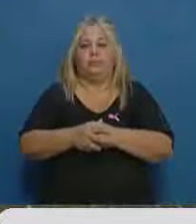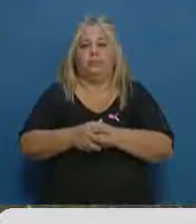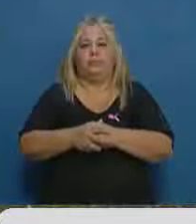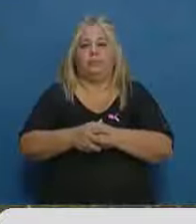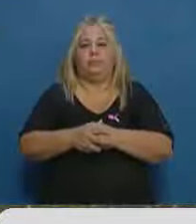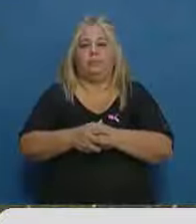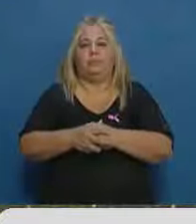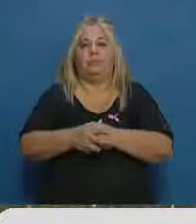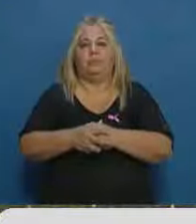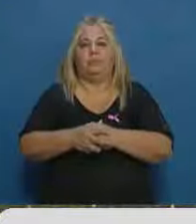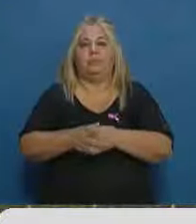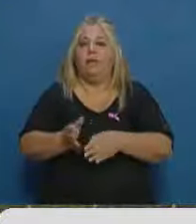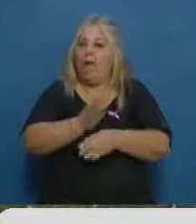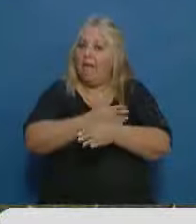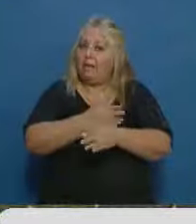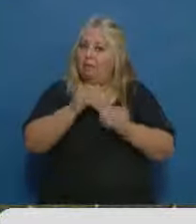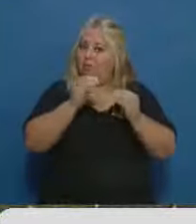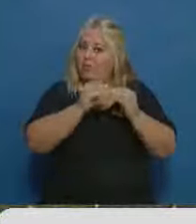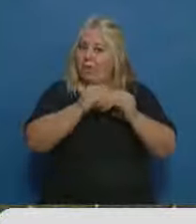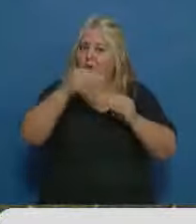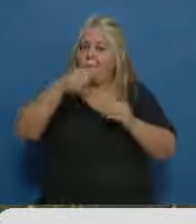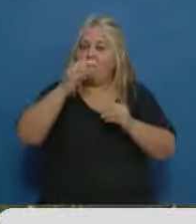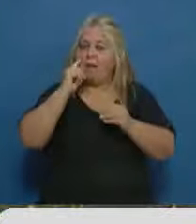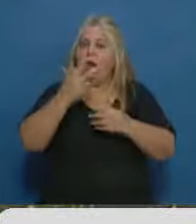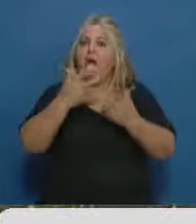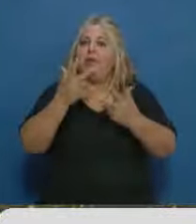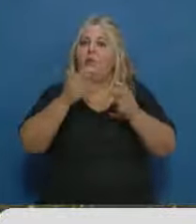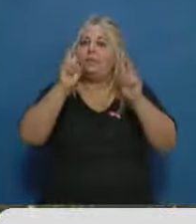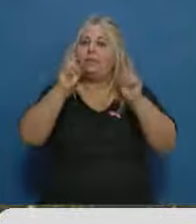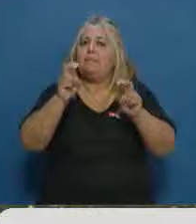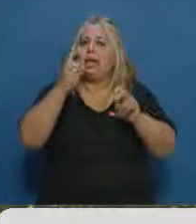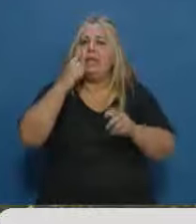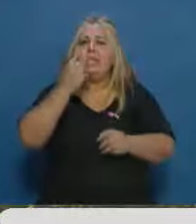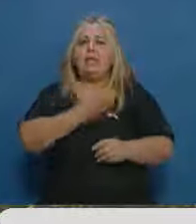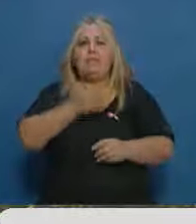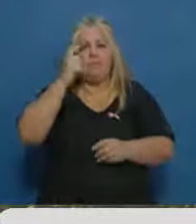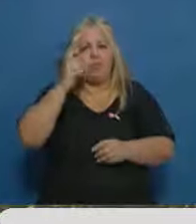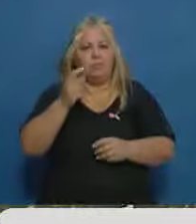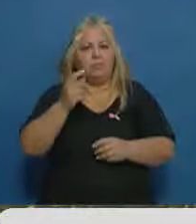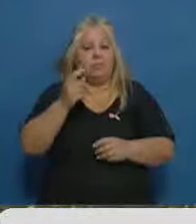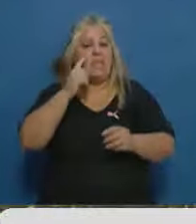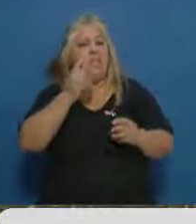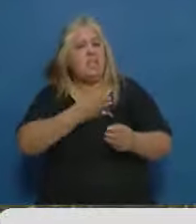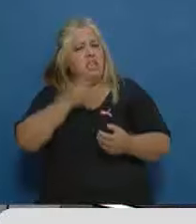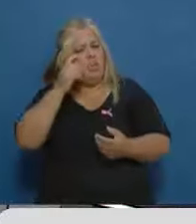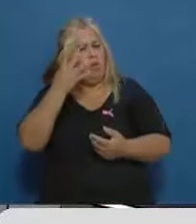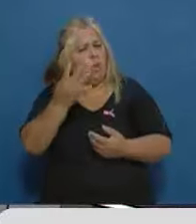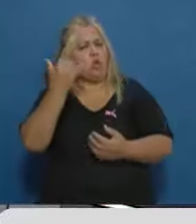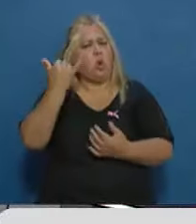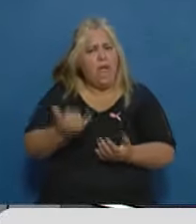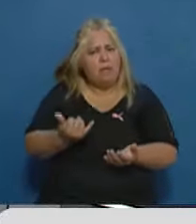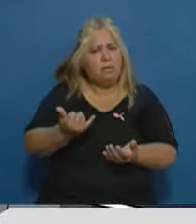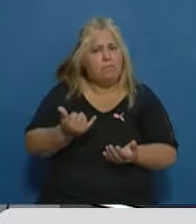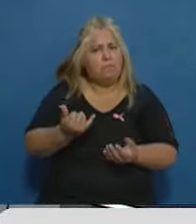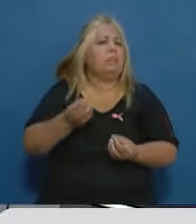Bueno, lo habíamos anticipado con Mario. ¿Qué es lo que está pasando con el IFE? ¿Habrá un IFE 4? ¿Qué pasa con la asignación universal? Que tengo